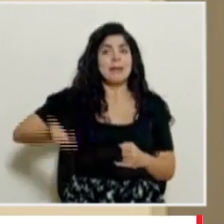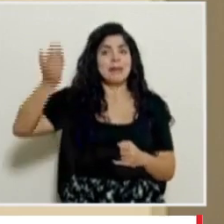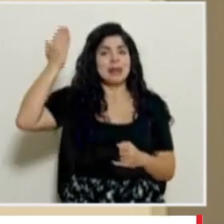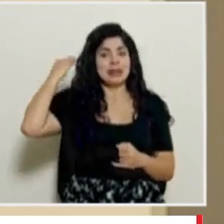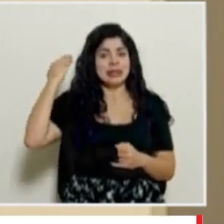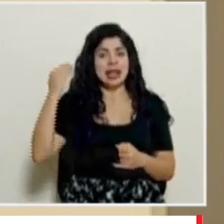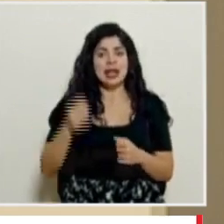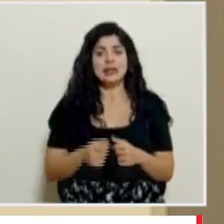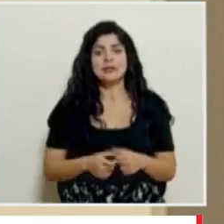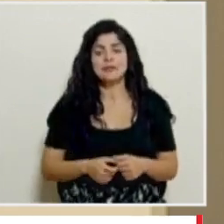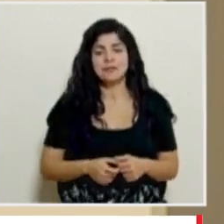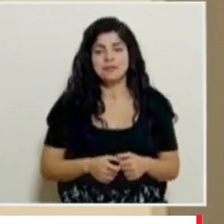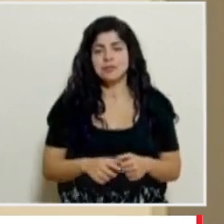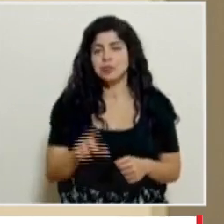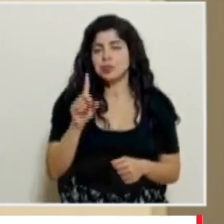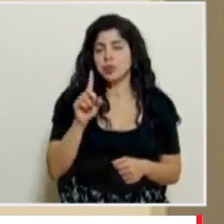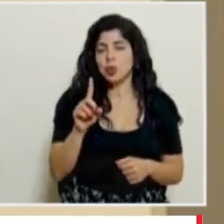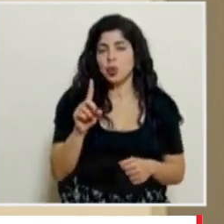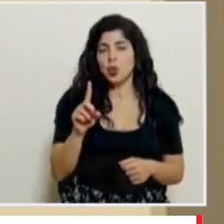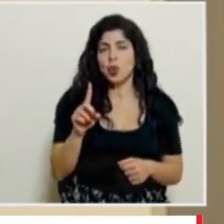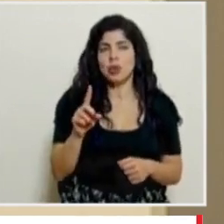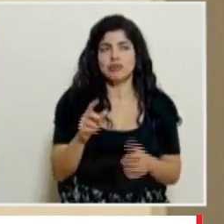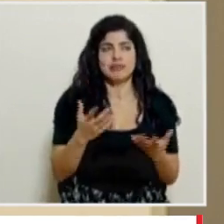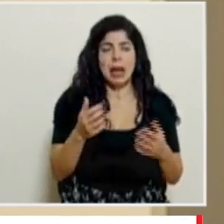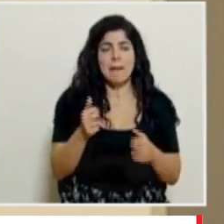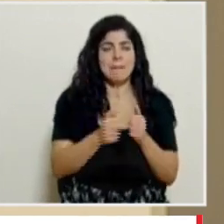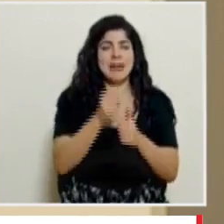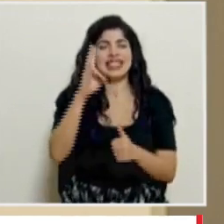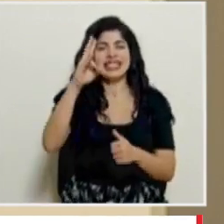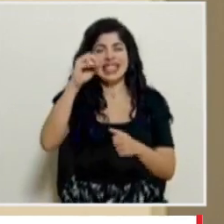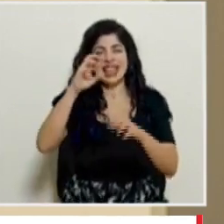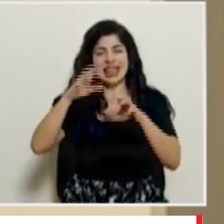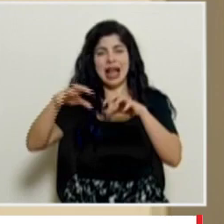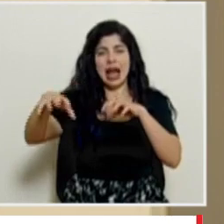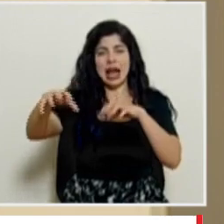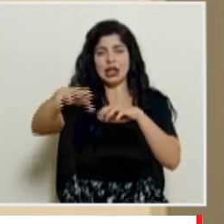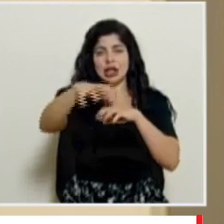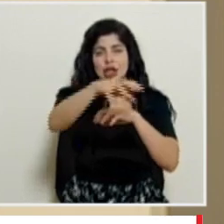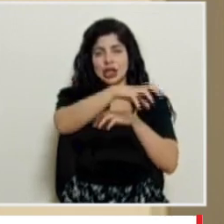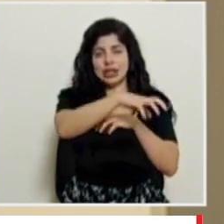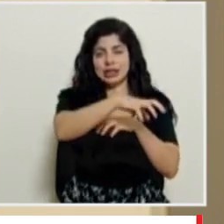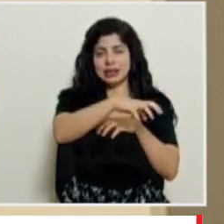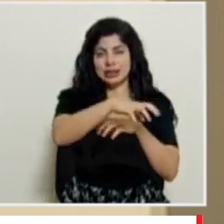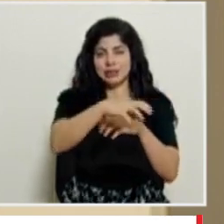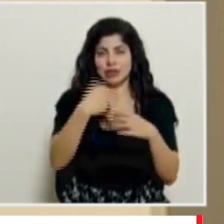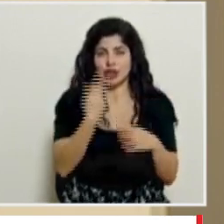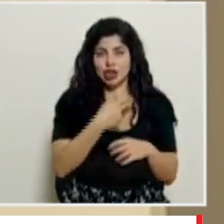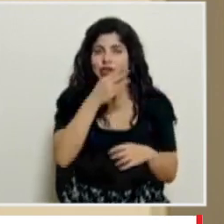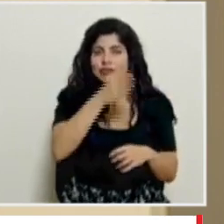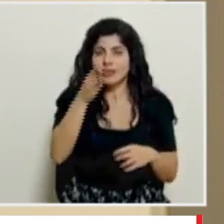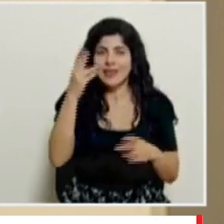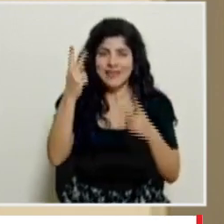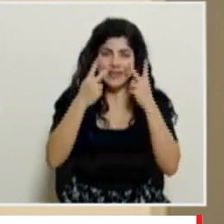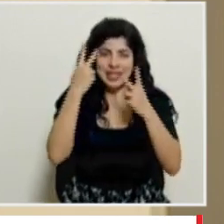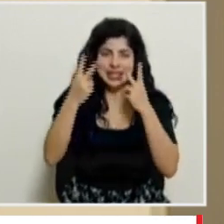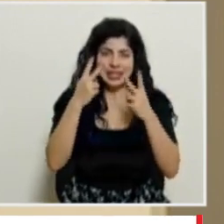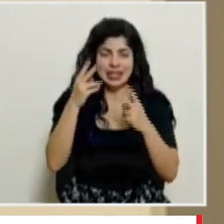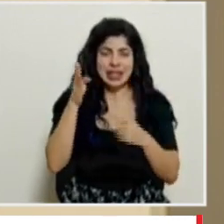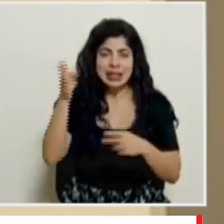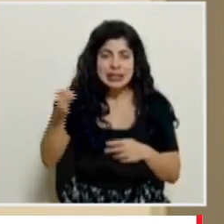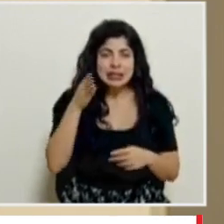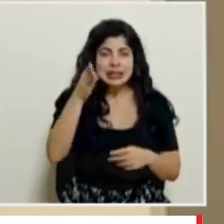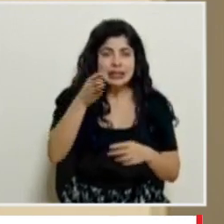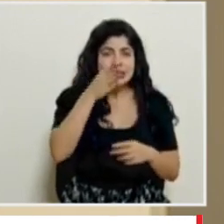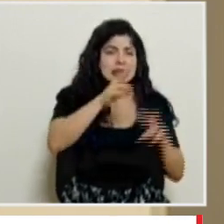en uno de los más de 70 cantones que ya estamos visitando para poder